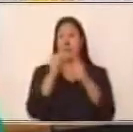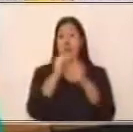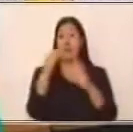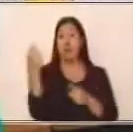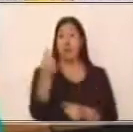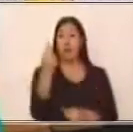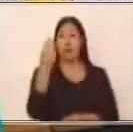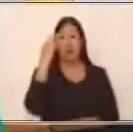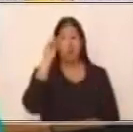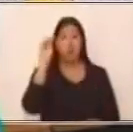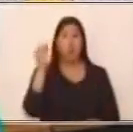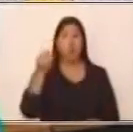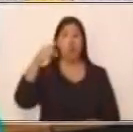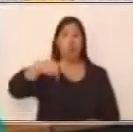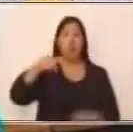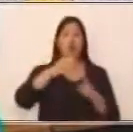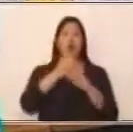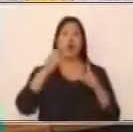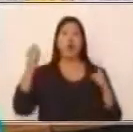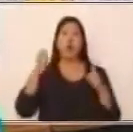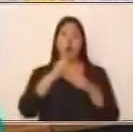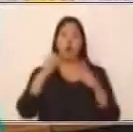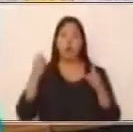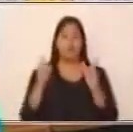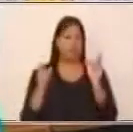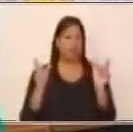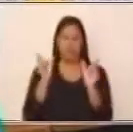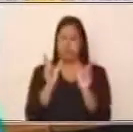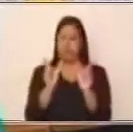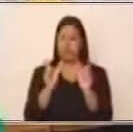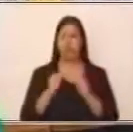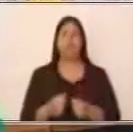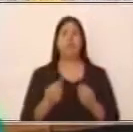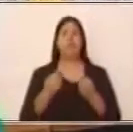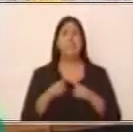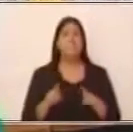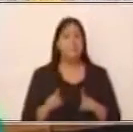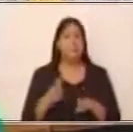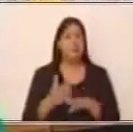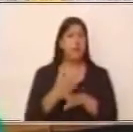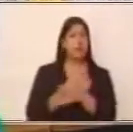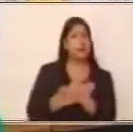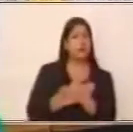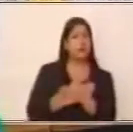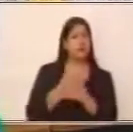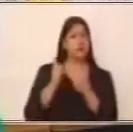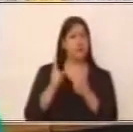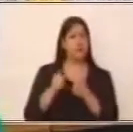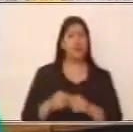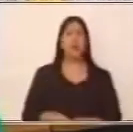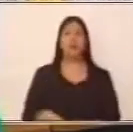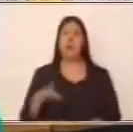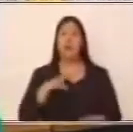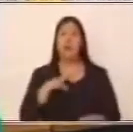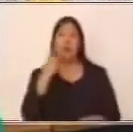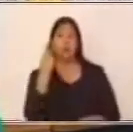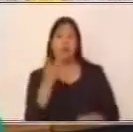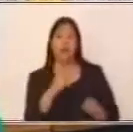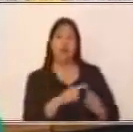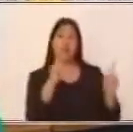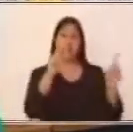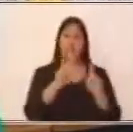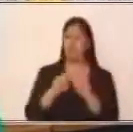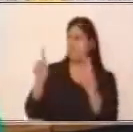ver oraciones compuestas. Pero antes de eso, tenemos que ver la diferencia entre un